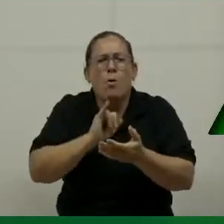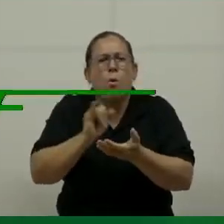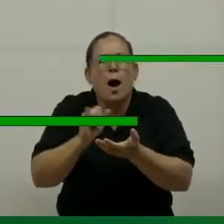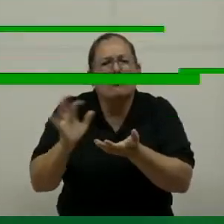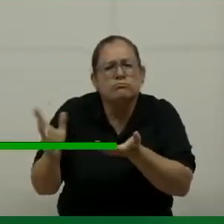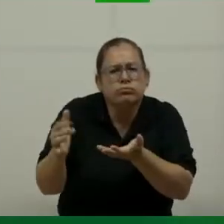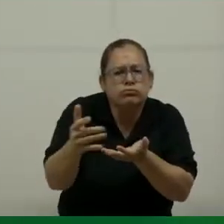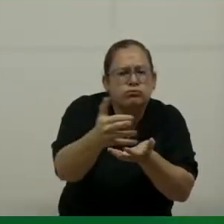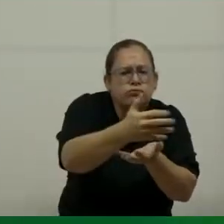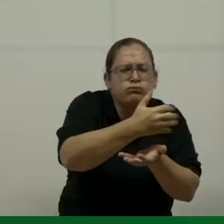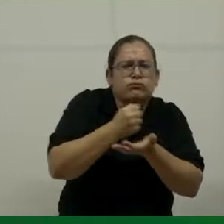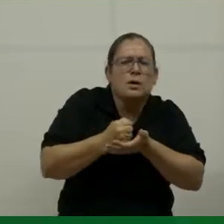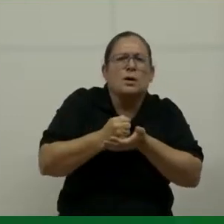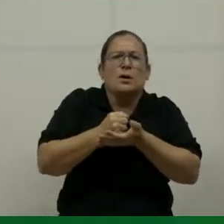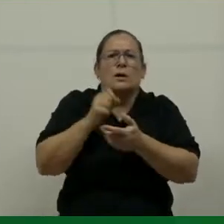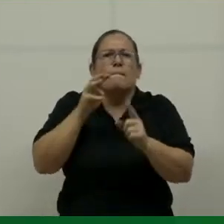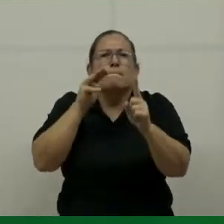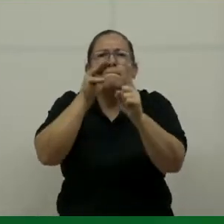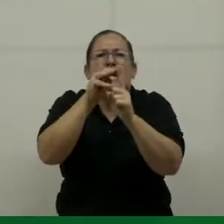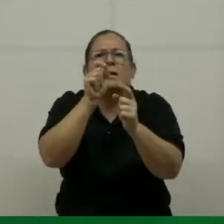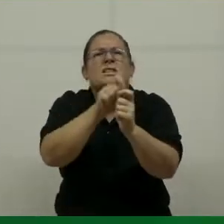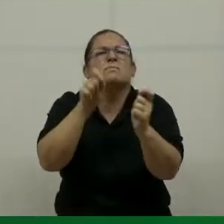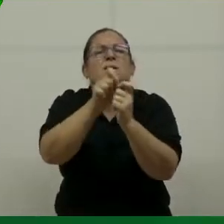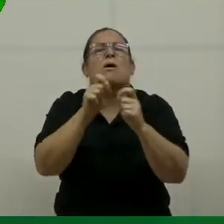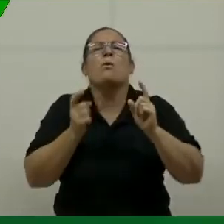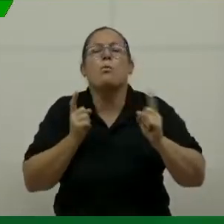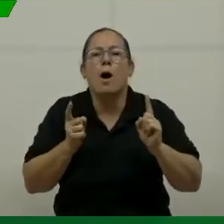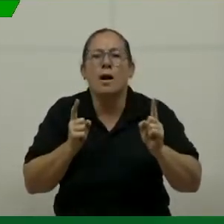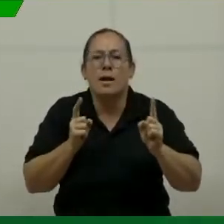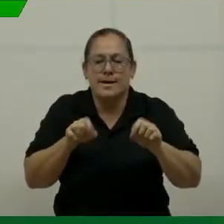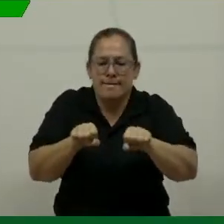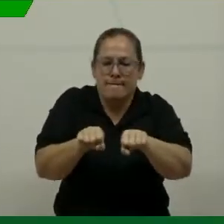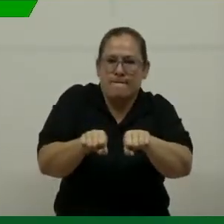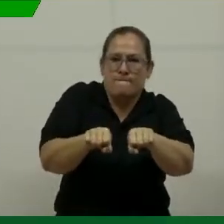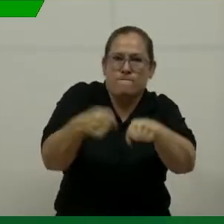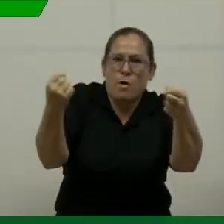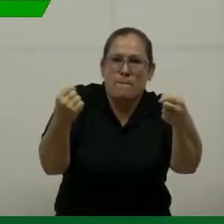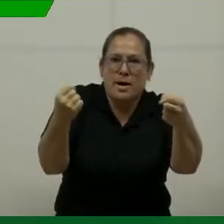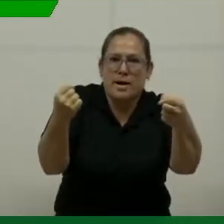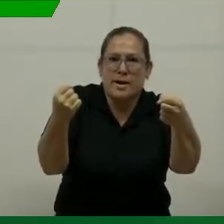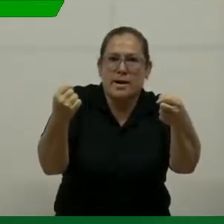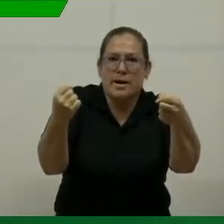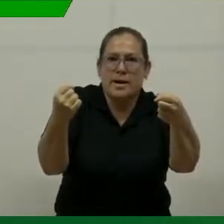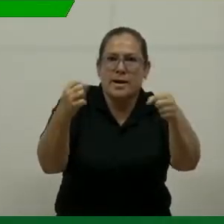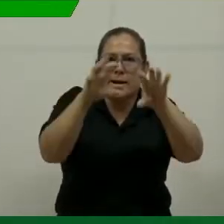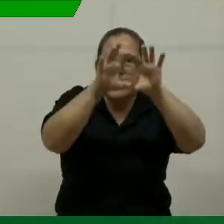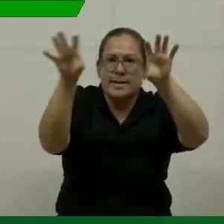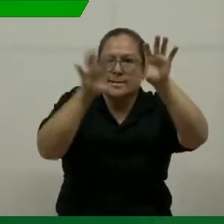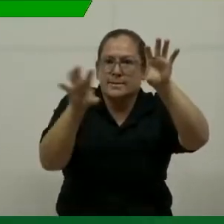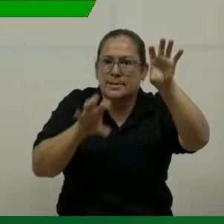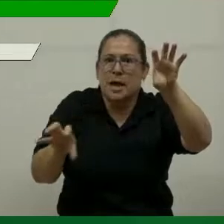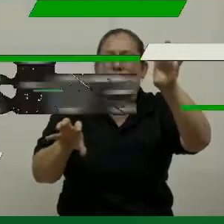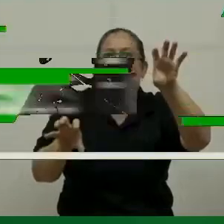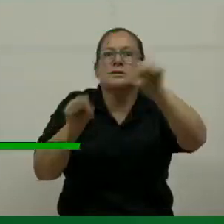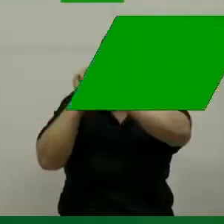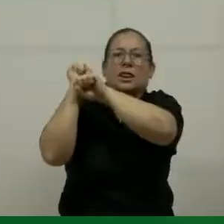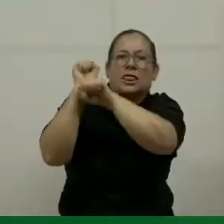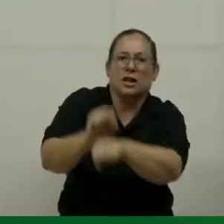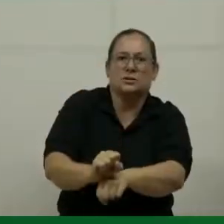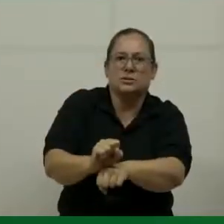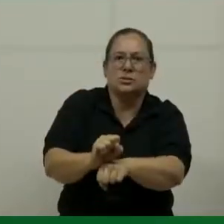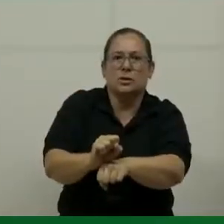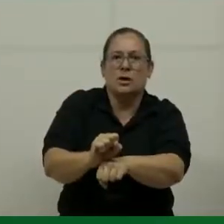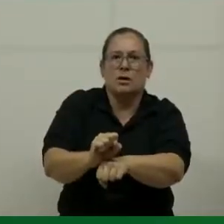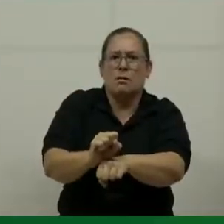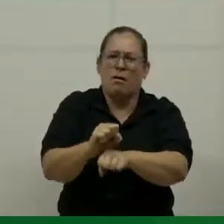porque teníamos claro una meta específica y era que queríamos romper con el esquema tradicional de lo que son los planes de gobierno que muchas veces